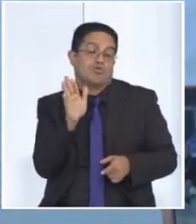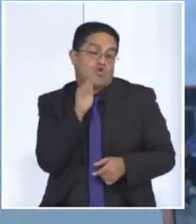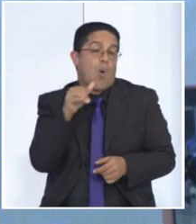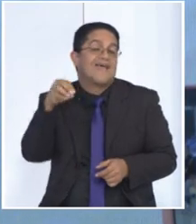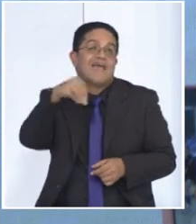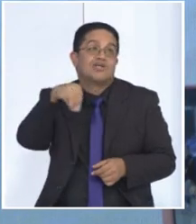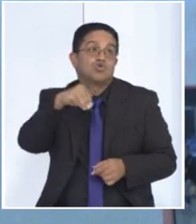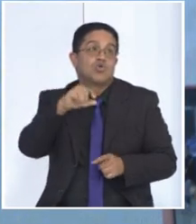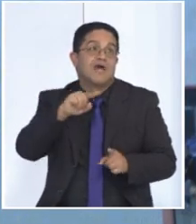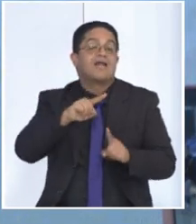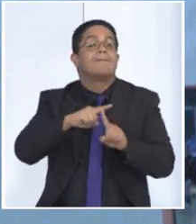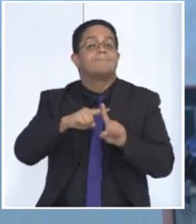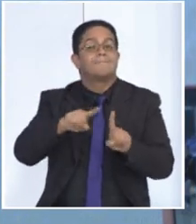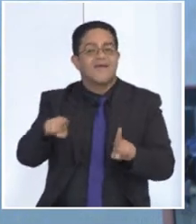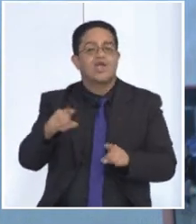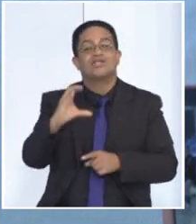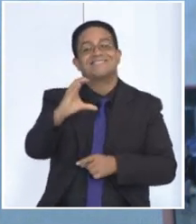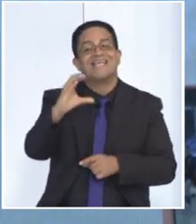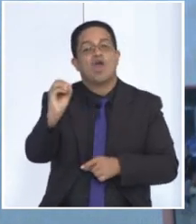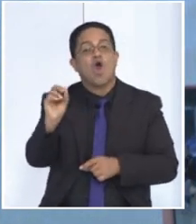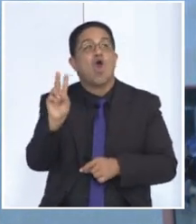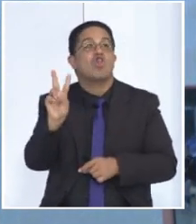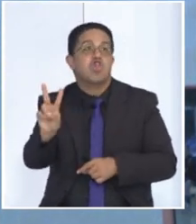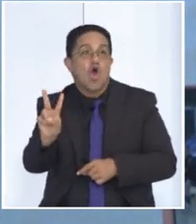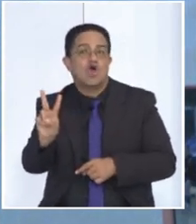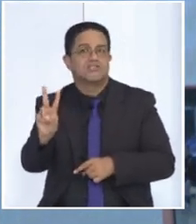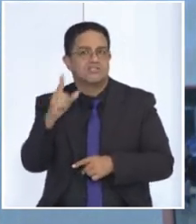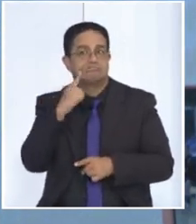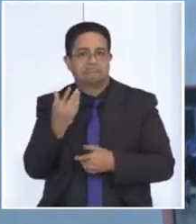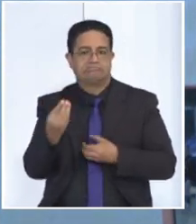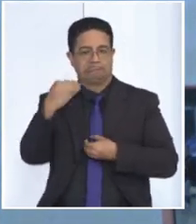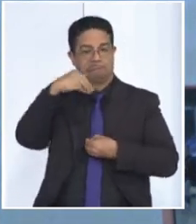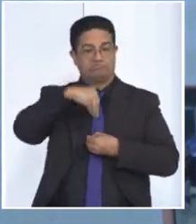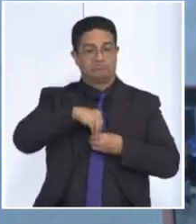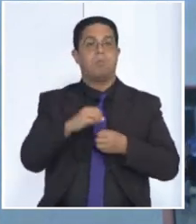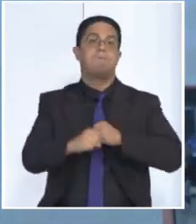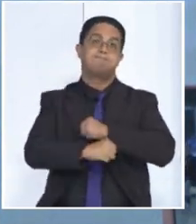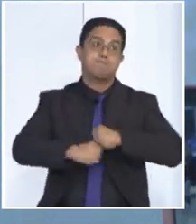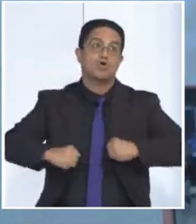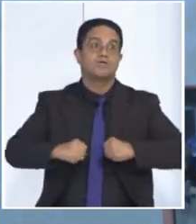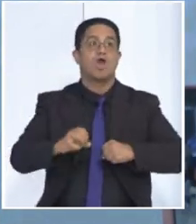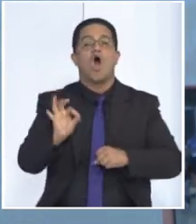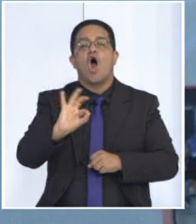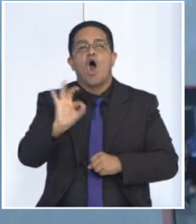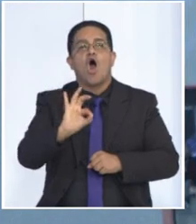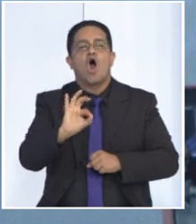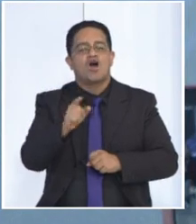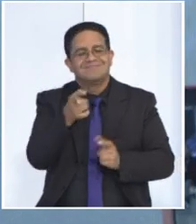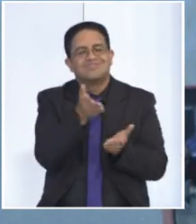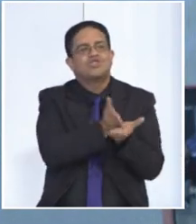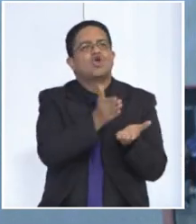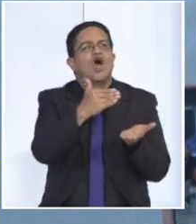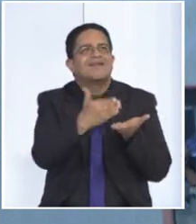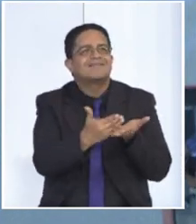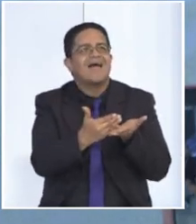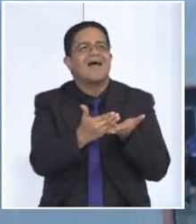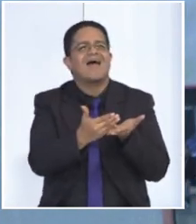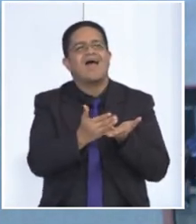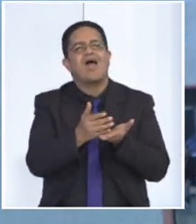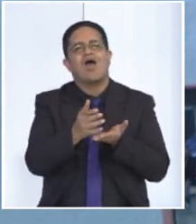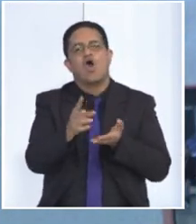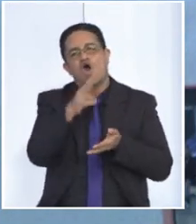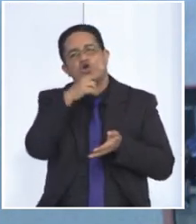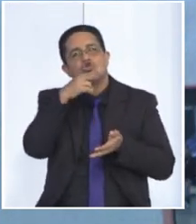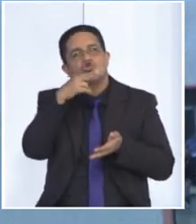pero tiene carbonato que es anidrido carbónico que es lo que se almacena en tu tequido adiposo y produce sobrepeso. O cuando me como una torta o me como un